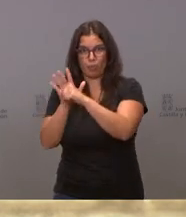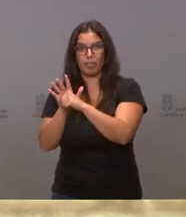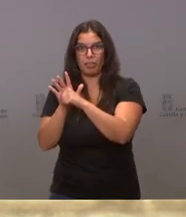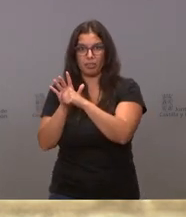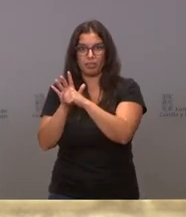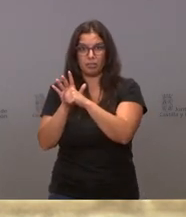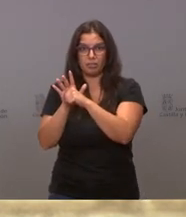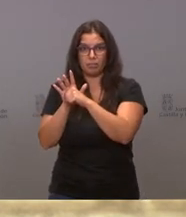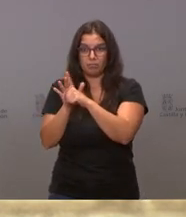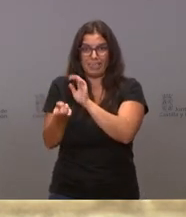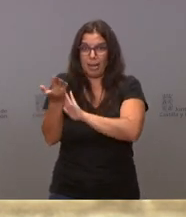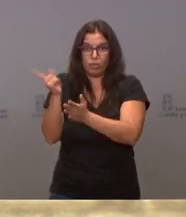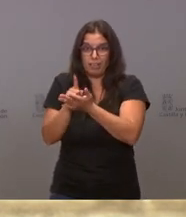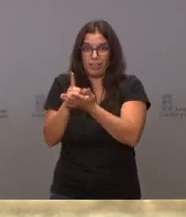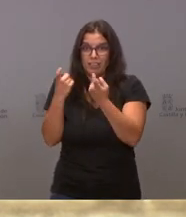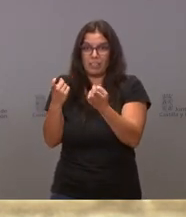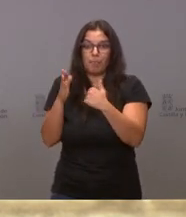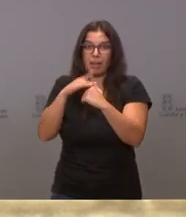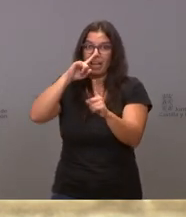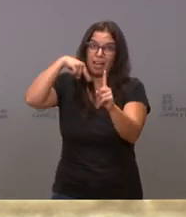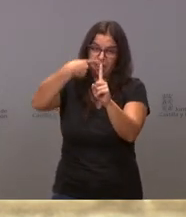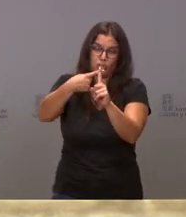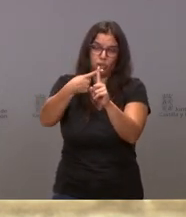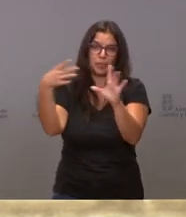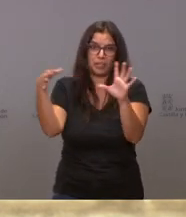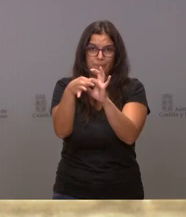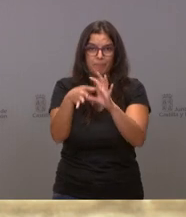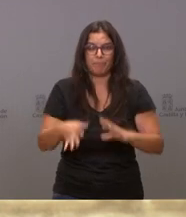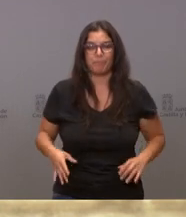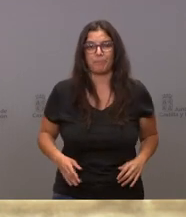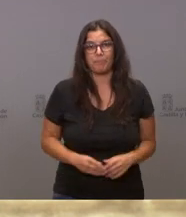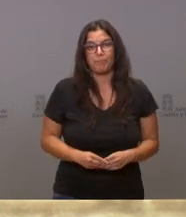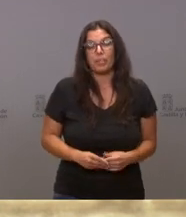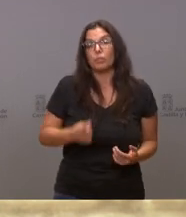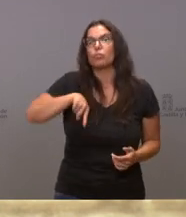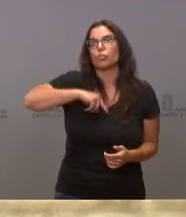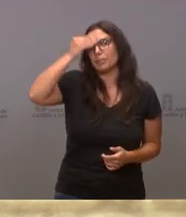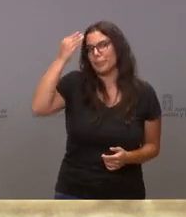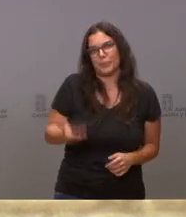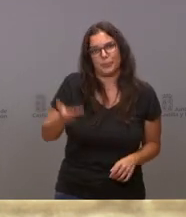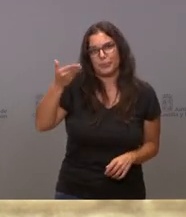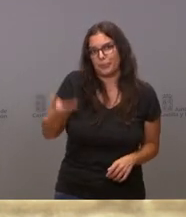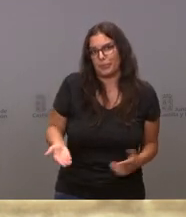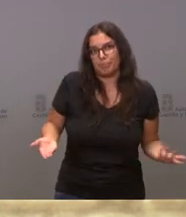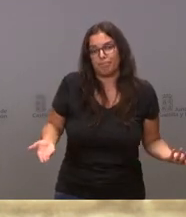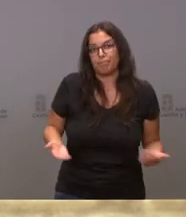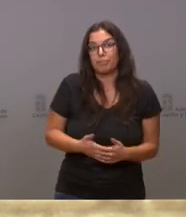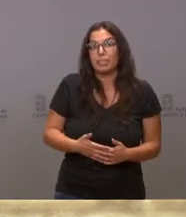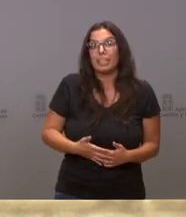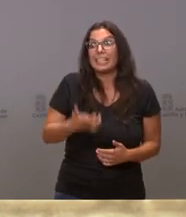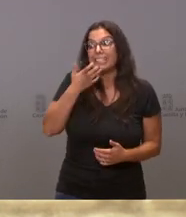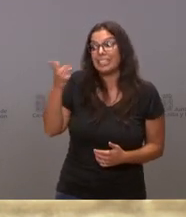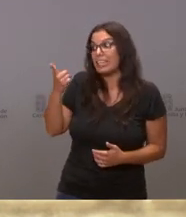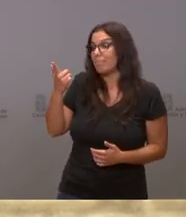rehabilitar el fondo COVID para el ejercicio 2022. Consideramos imprescindible y, sin ese dato,